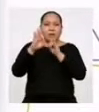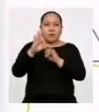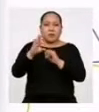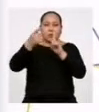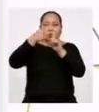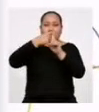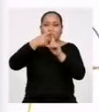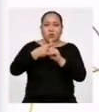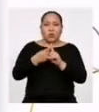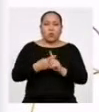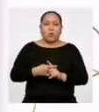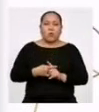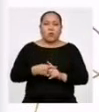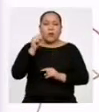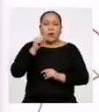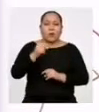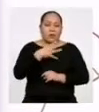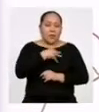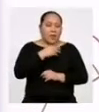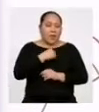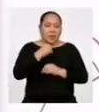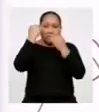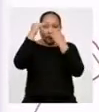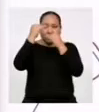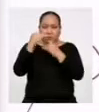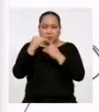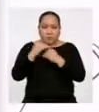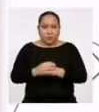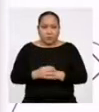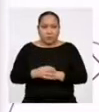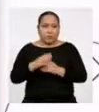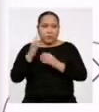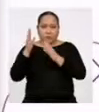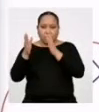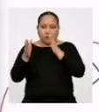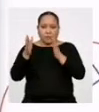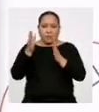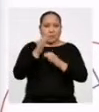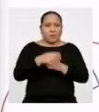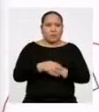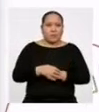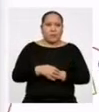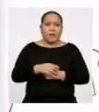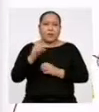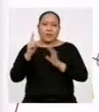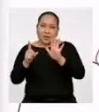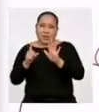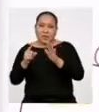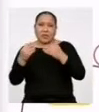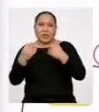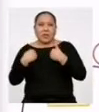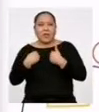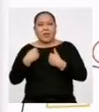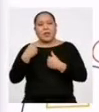personas cuyas edades estaban dentro de determinado intervalo. 6 danzantes tenían entre 14 a